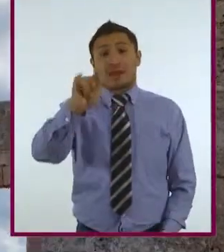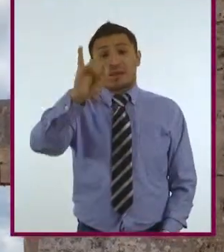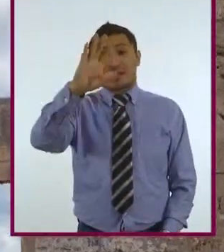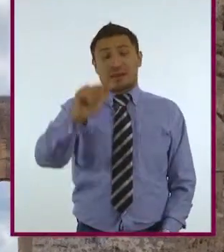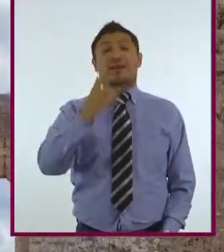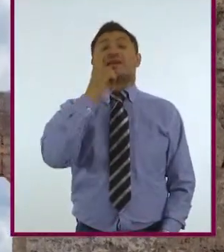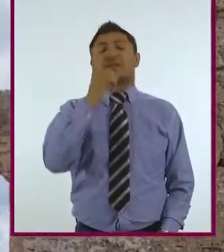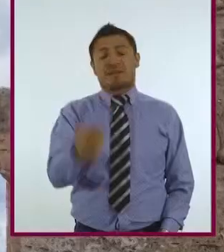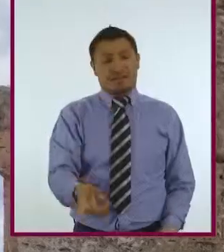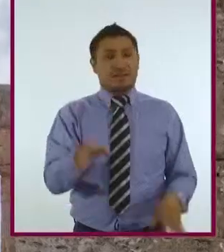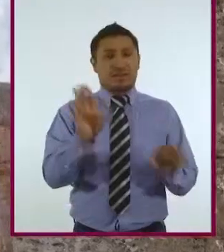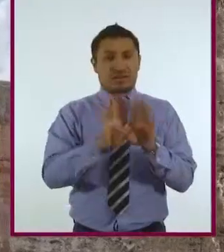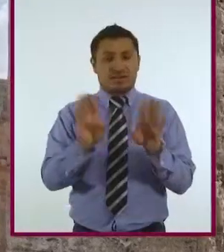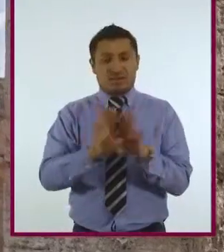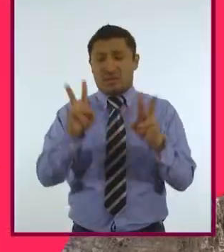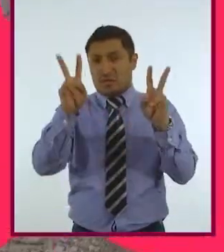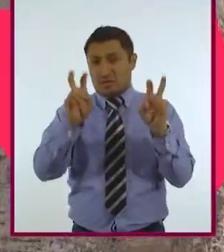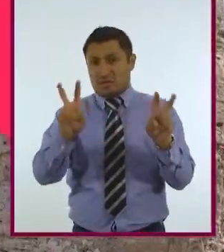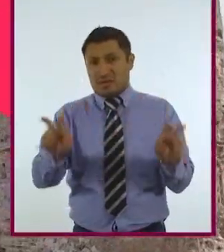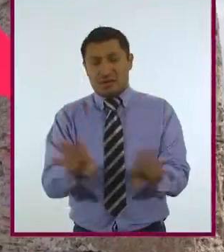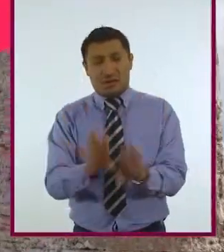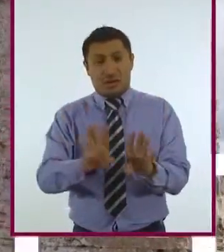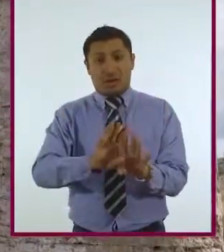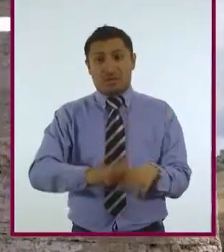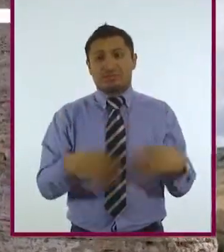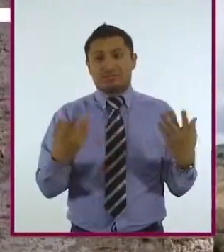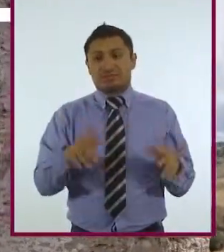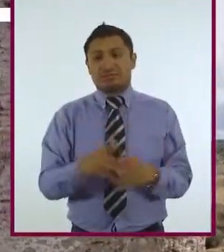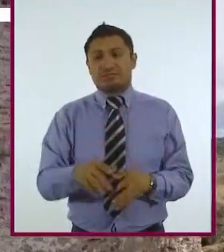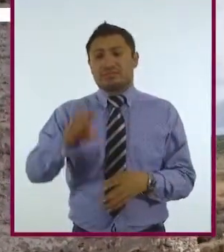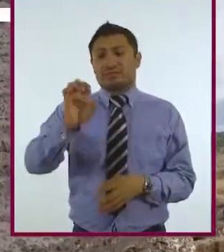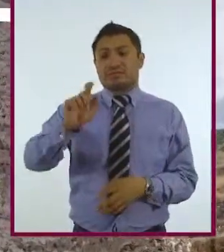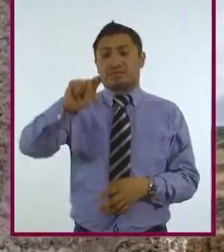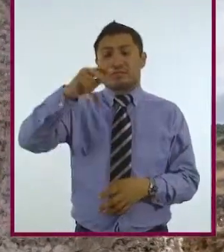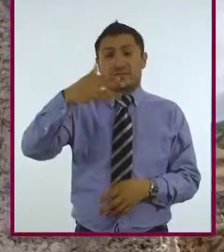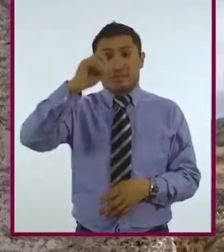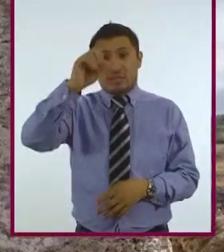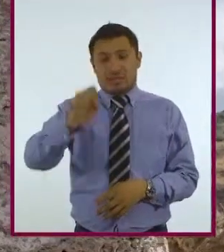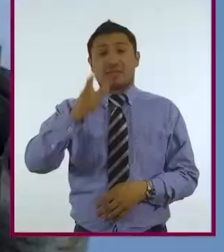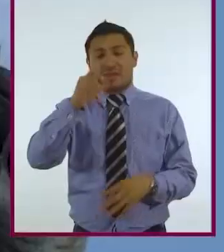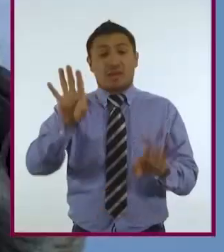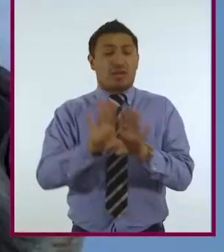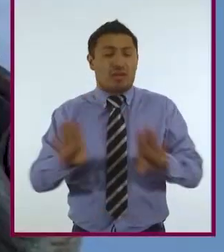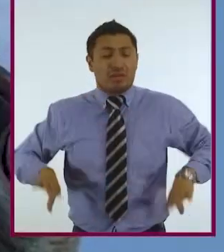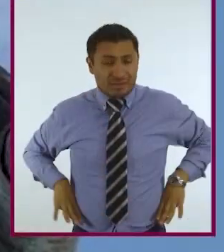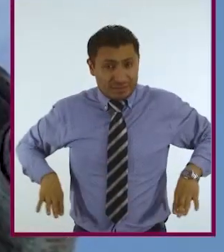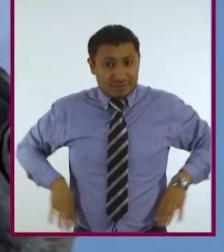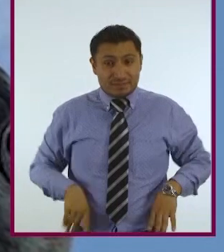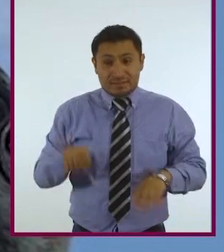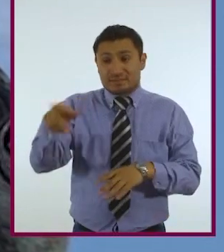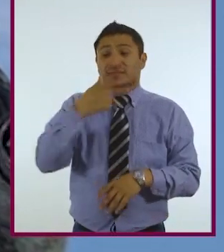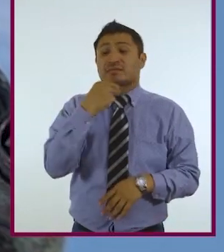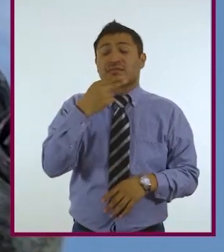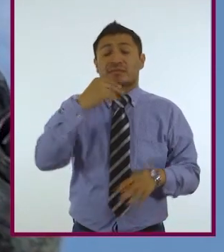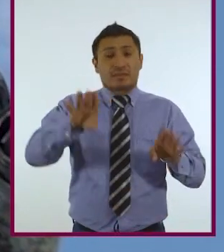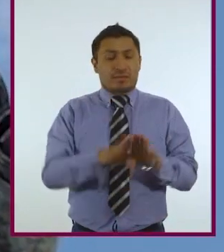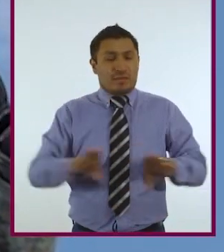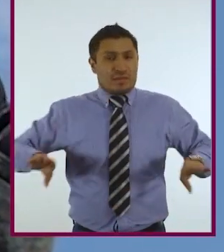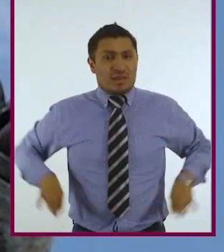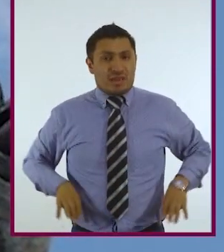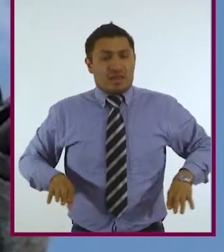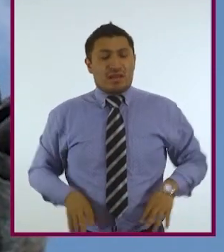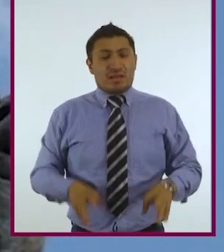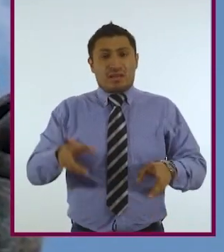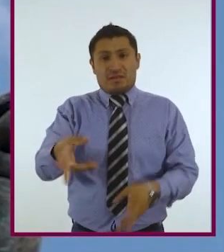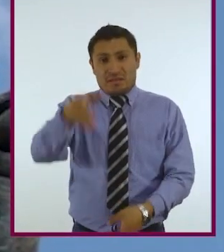al referirse a estos asuntos como cuestiones de lethos, o sea, del carácter. Para Aristóteles, el carácter se adquiría